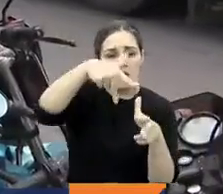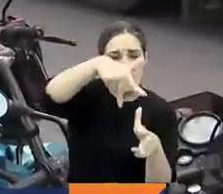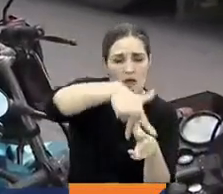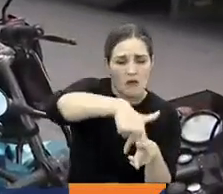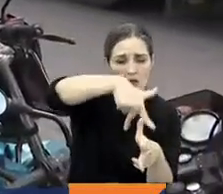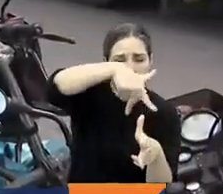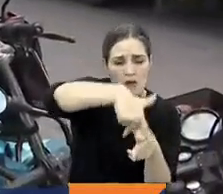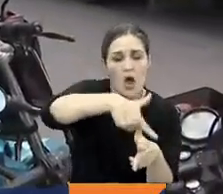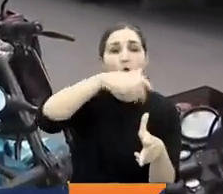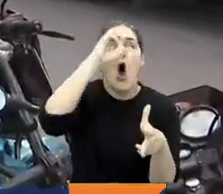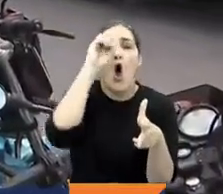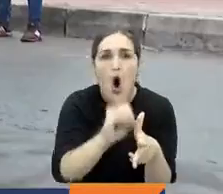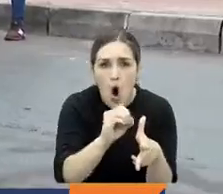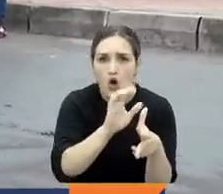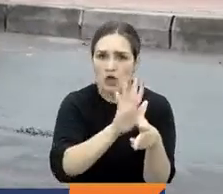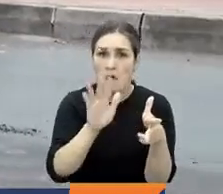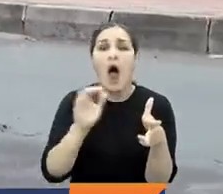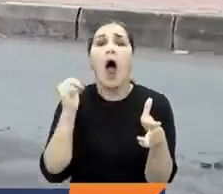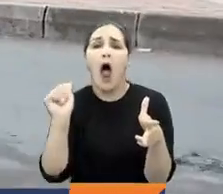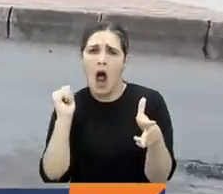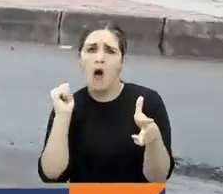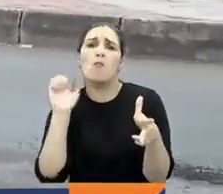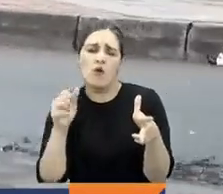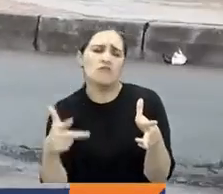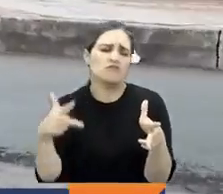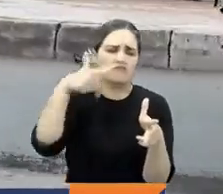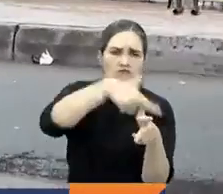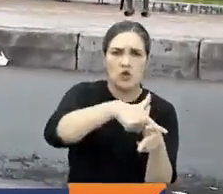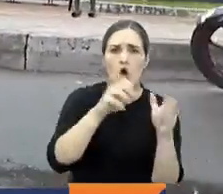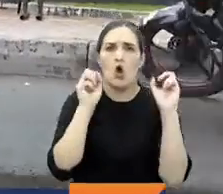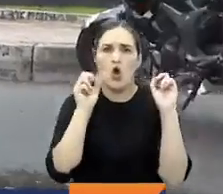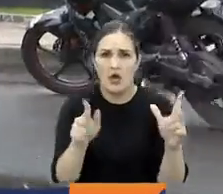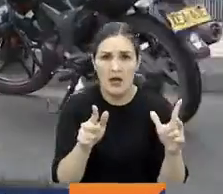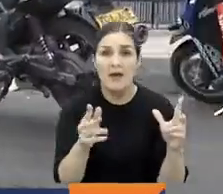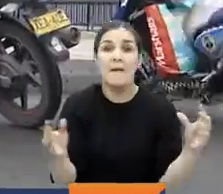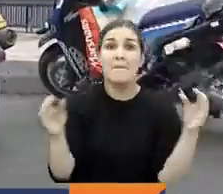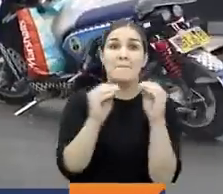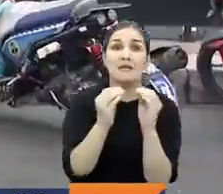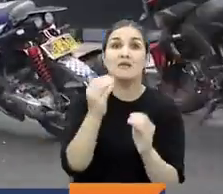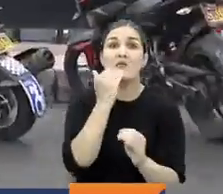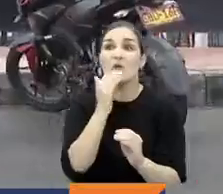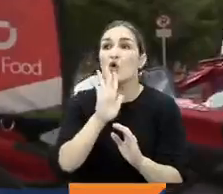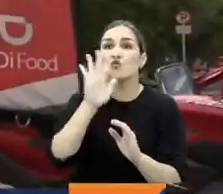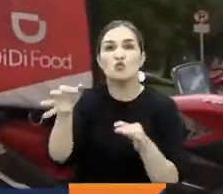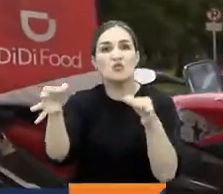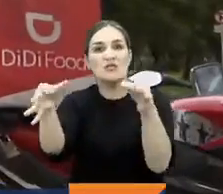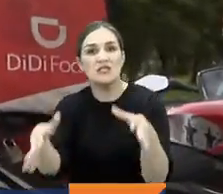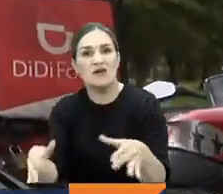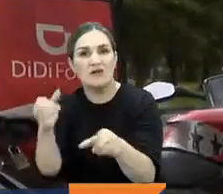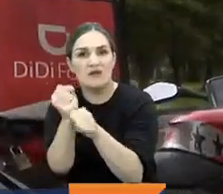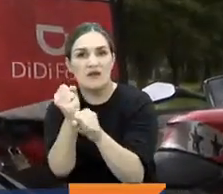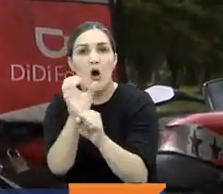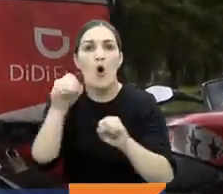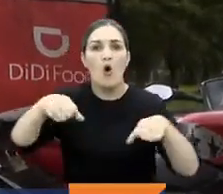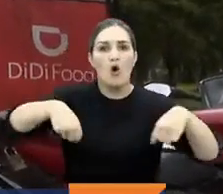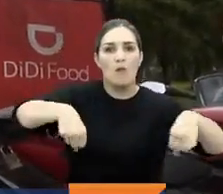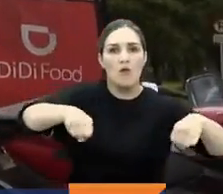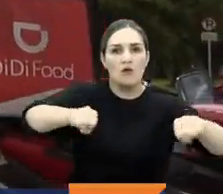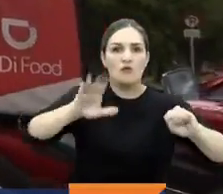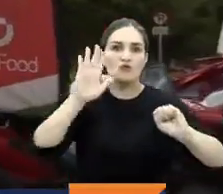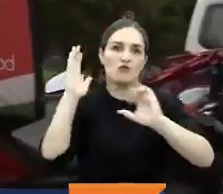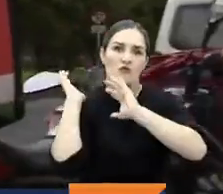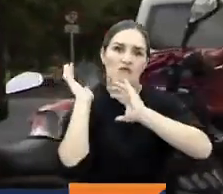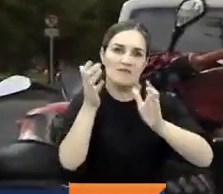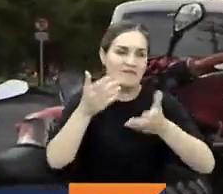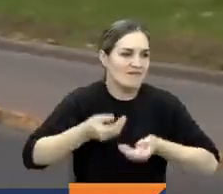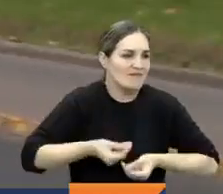sería solo para parrillero hombre. También eximieron a los conductores elegidos de las aseguradoras y a los domiciliarios. Según